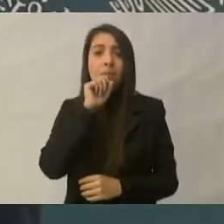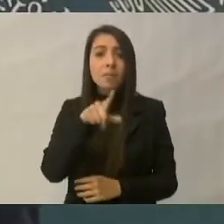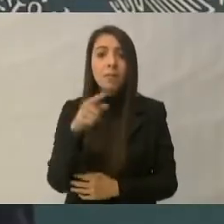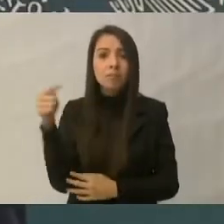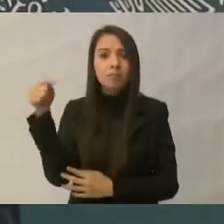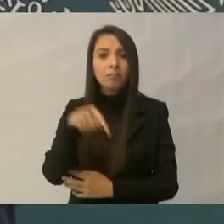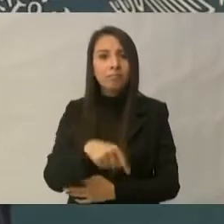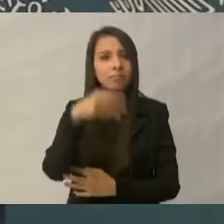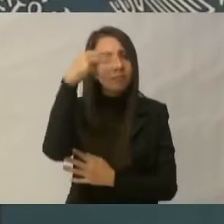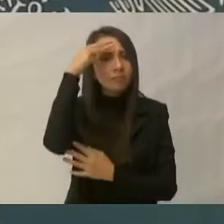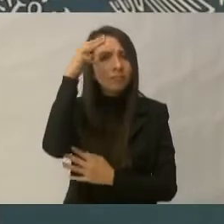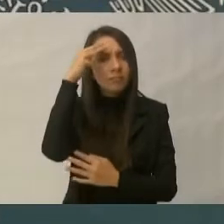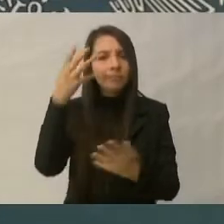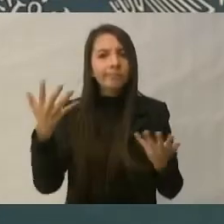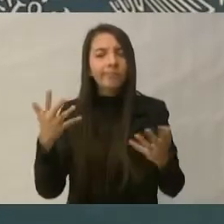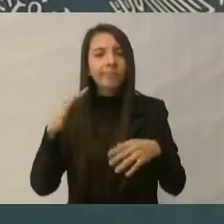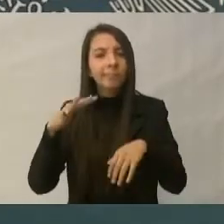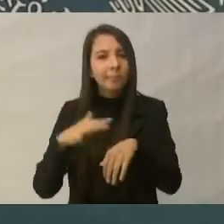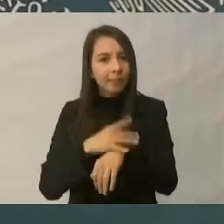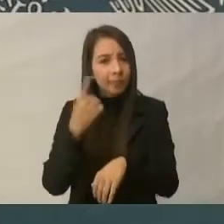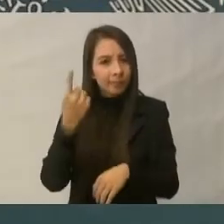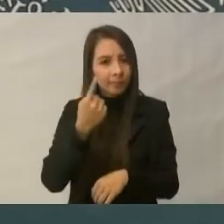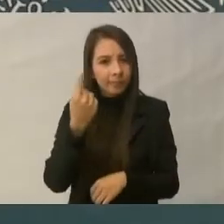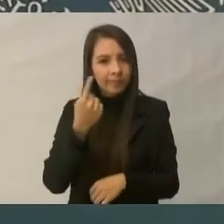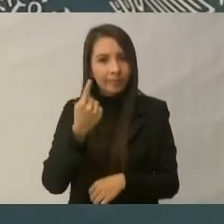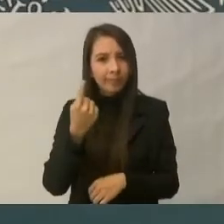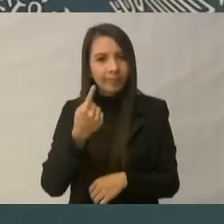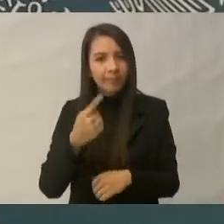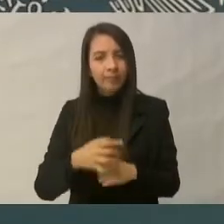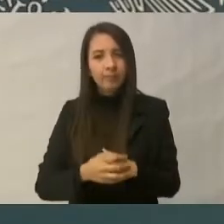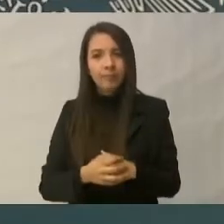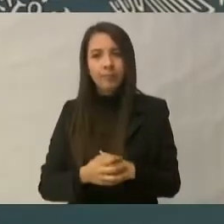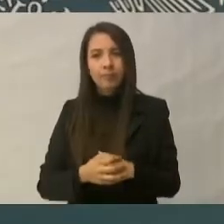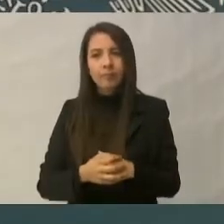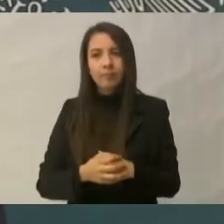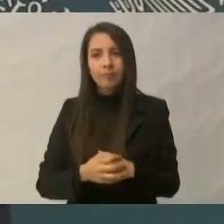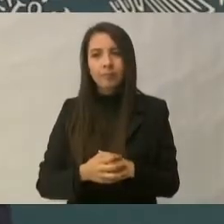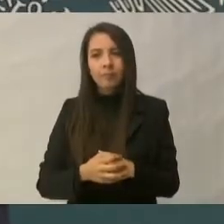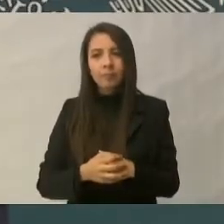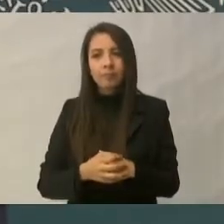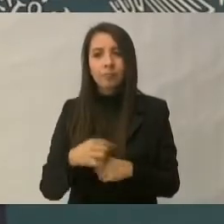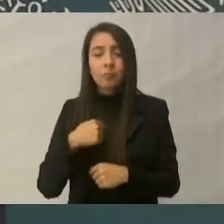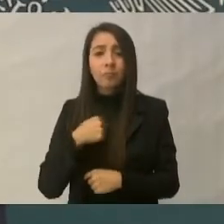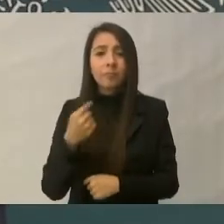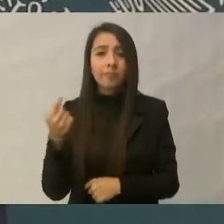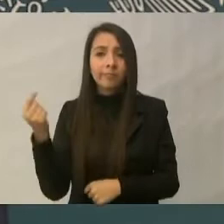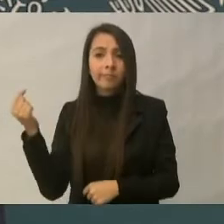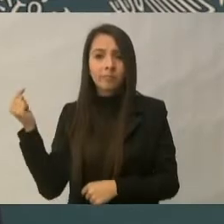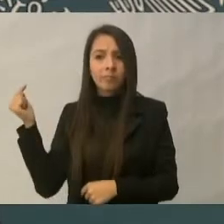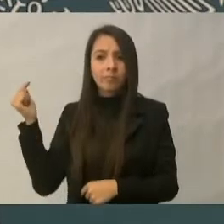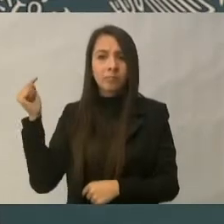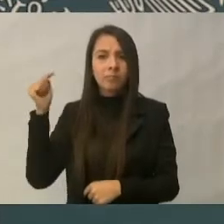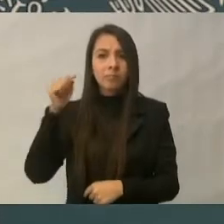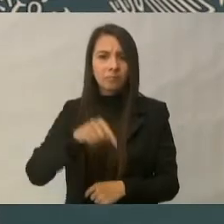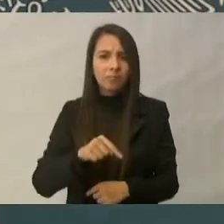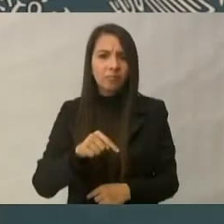porque venimos a refrendar el